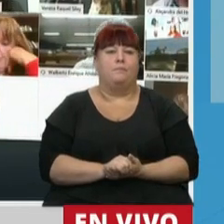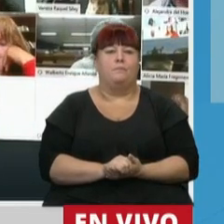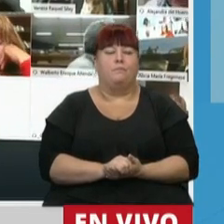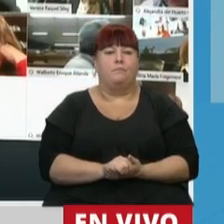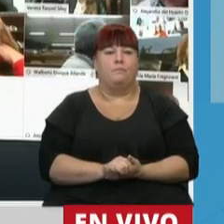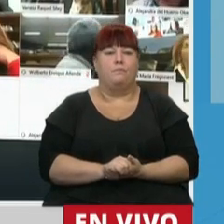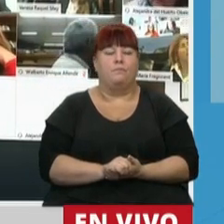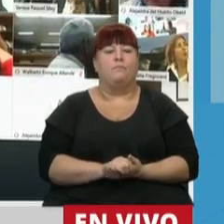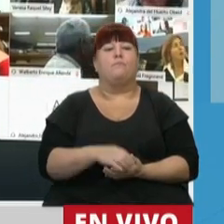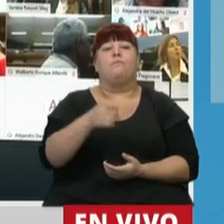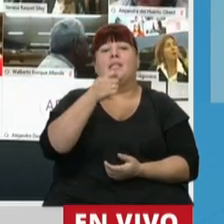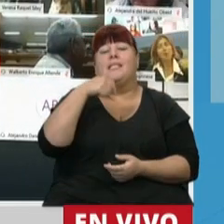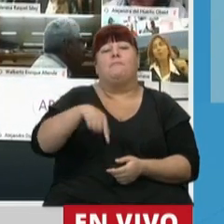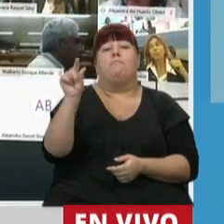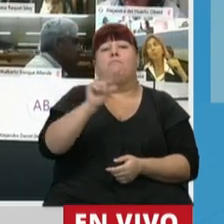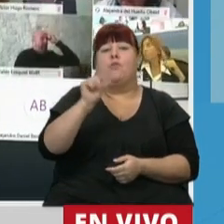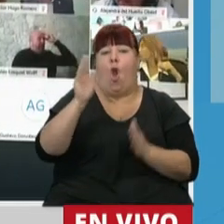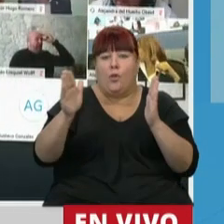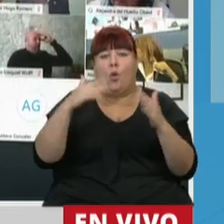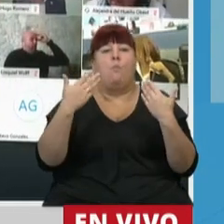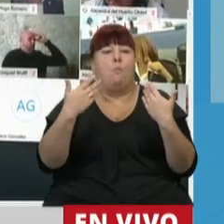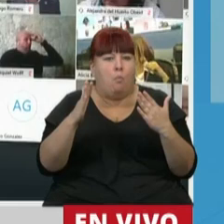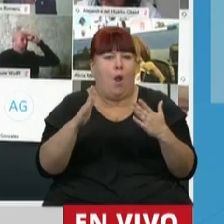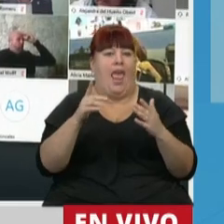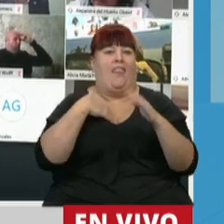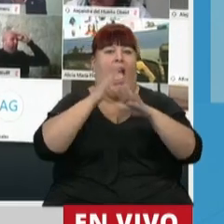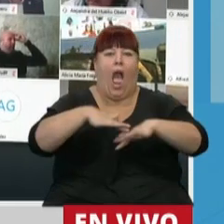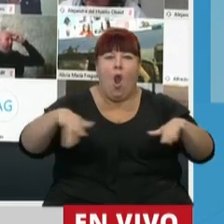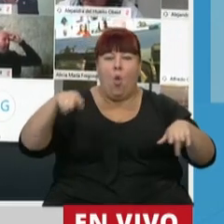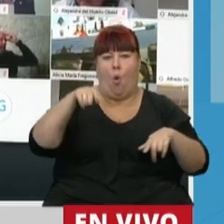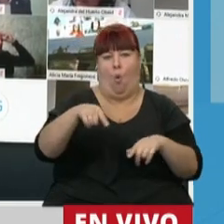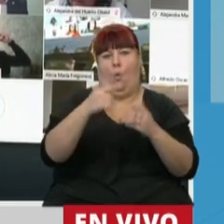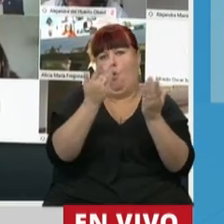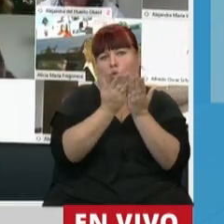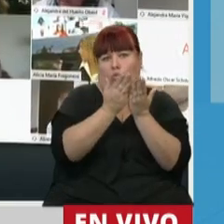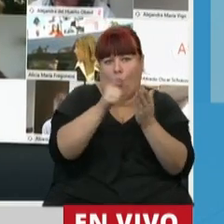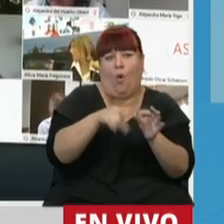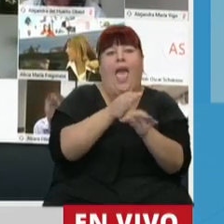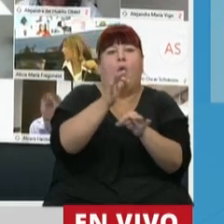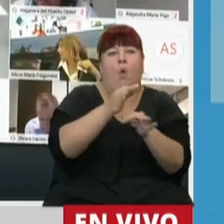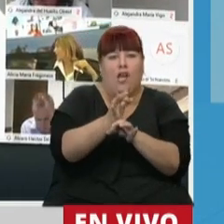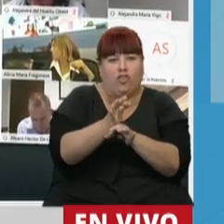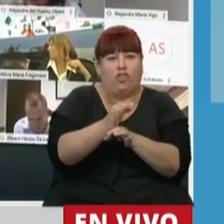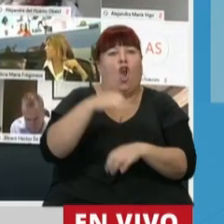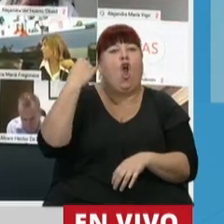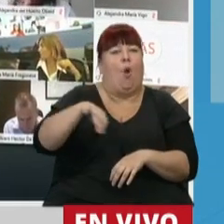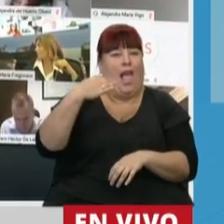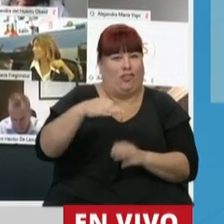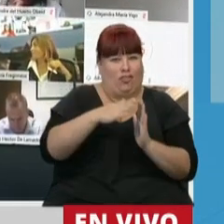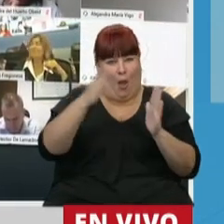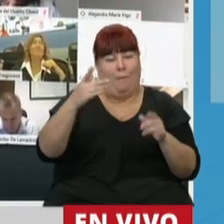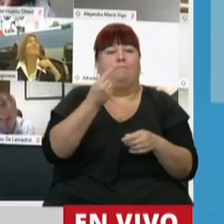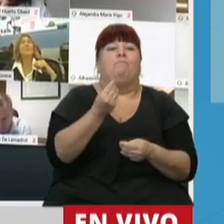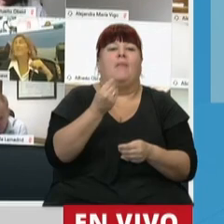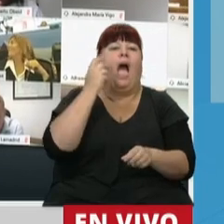transitoriamente se permita a los estudiantes de la educación obligatoria,